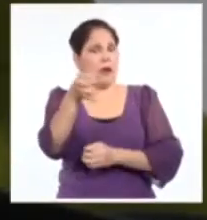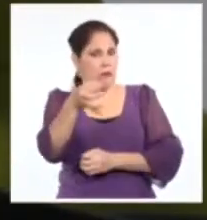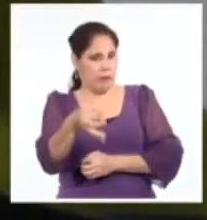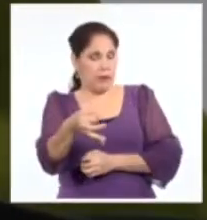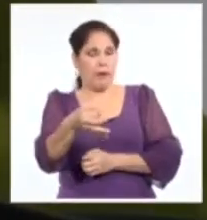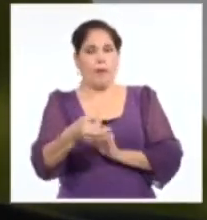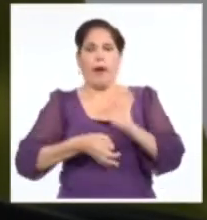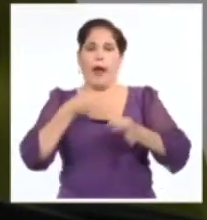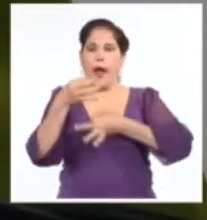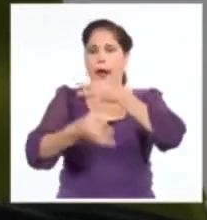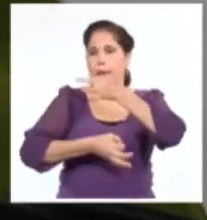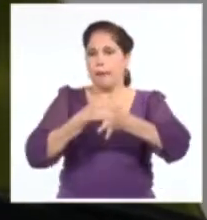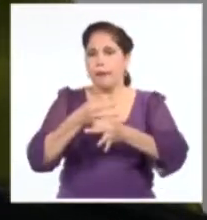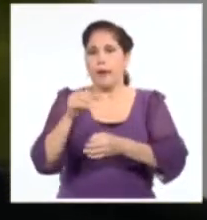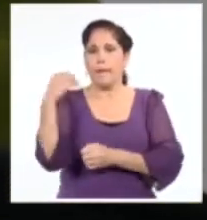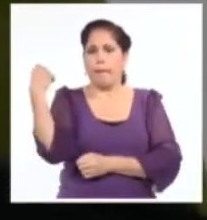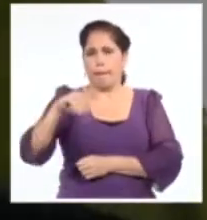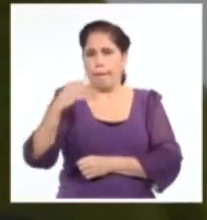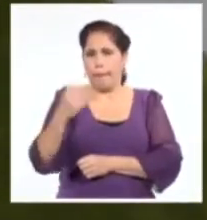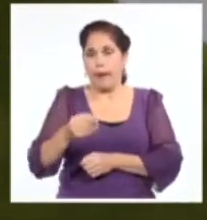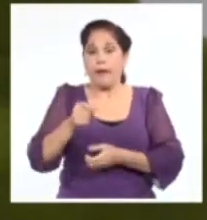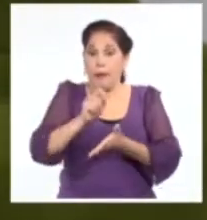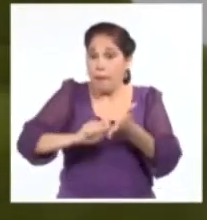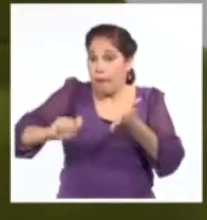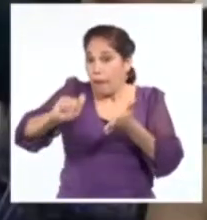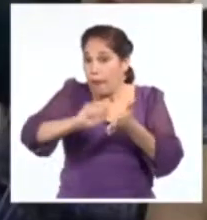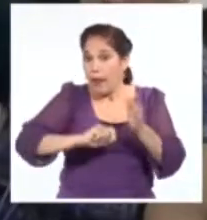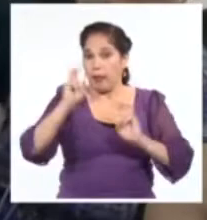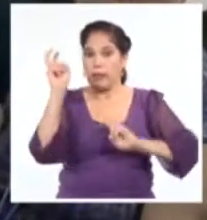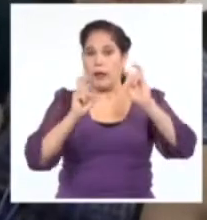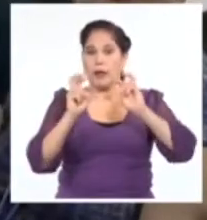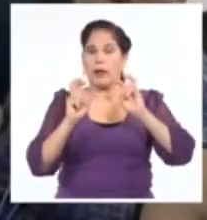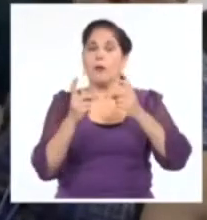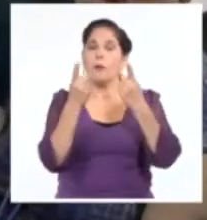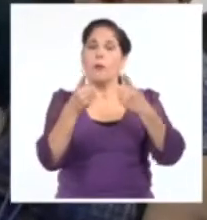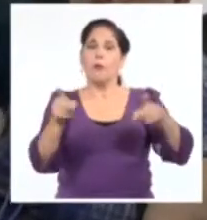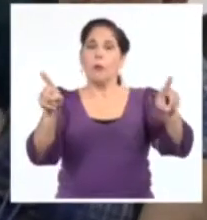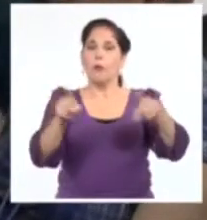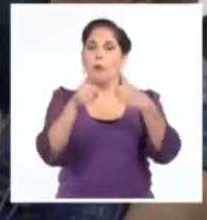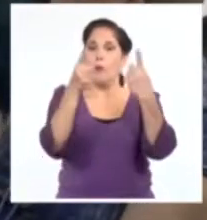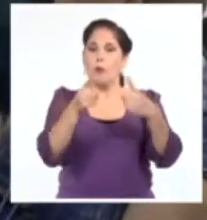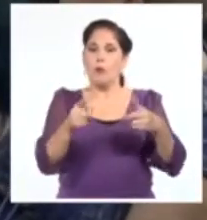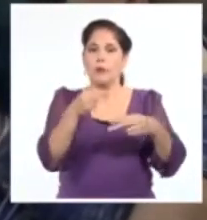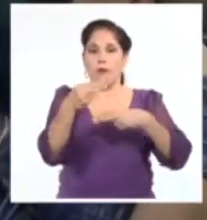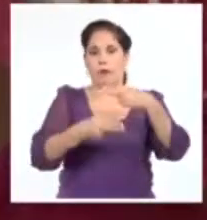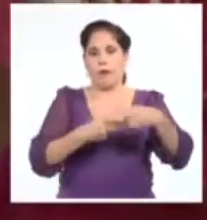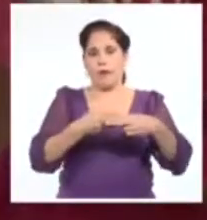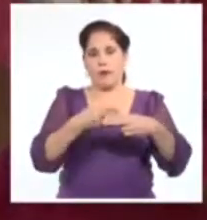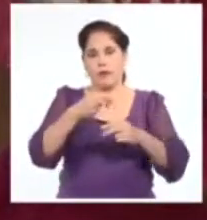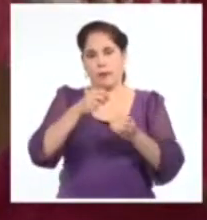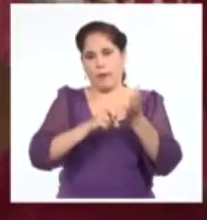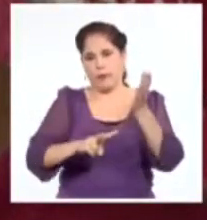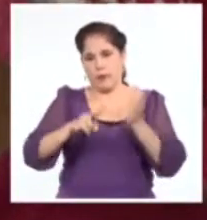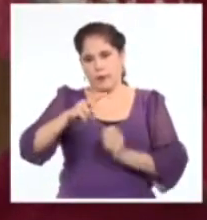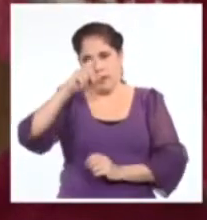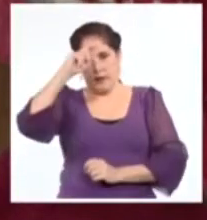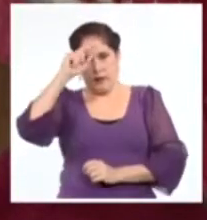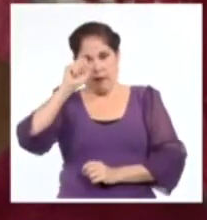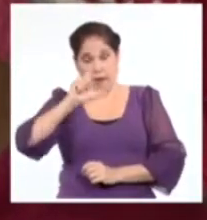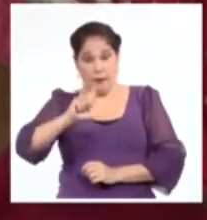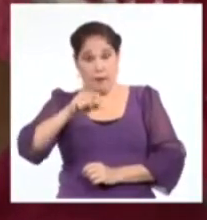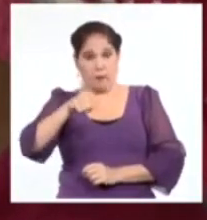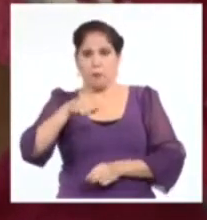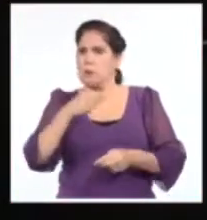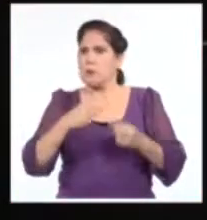son expresiones prácticas previstas en el taller patrimonio musical que acontece en Santa Clara. Las principales